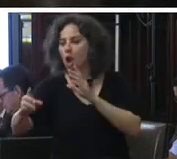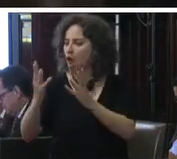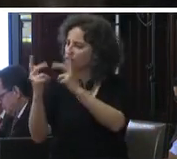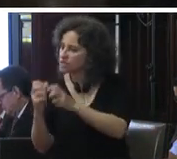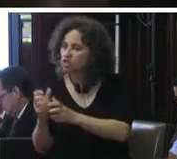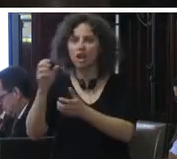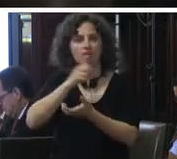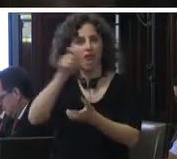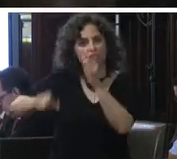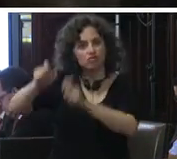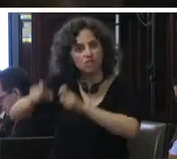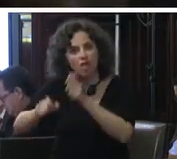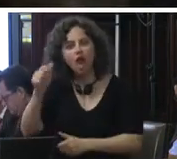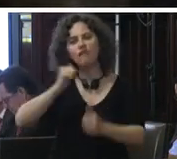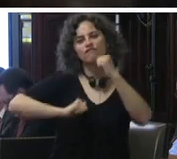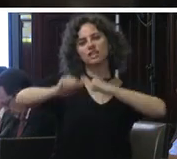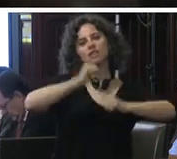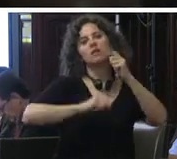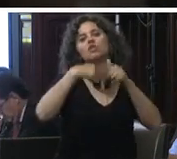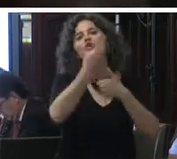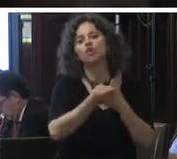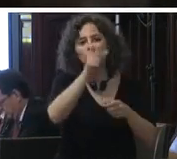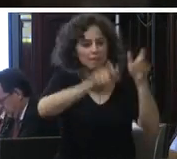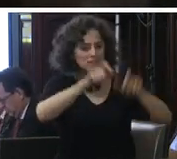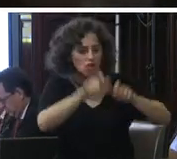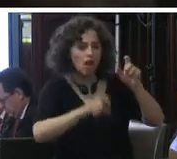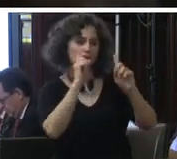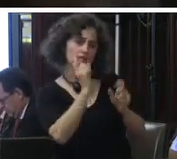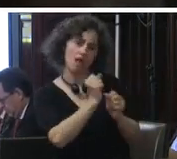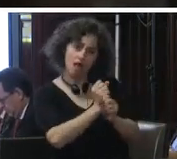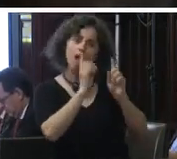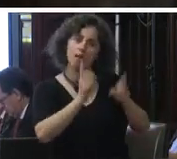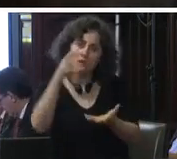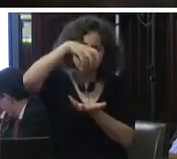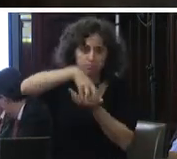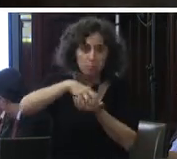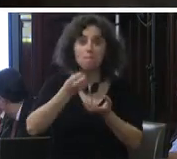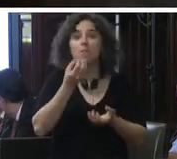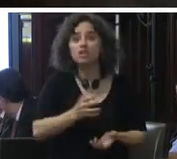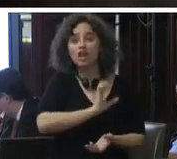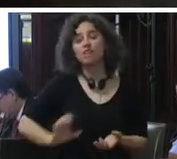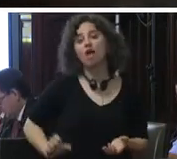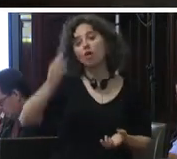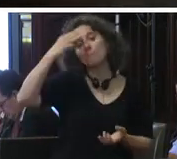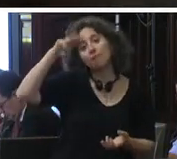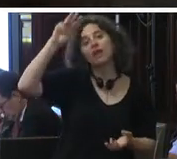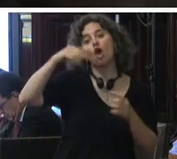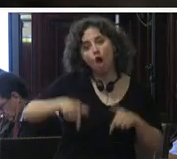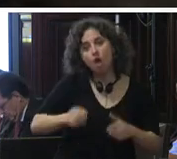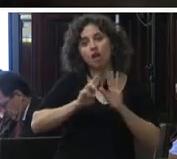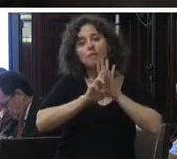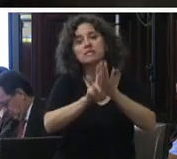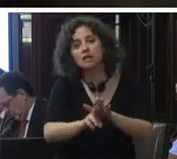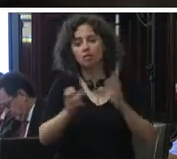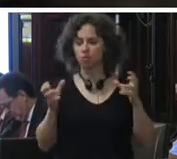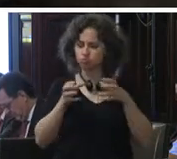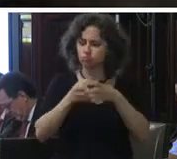civil las víctimas y otros actores relevantes por ello el estado mexicano se hace representar hoy con una